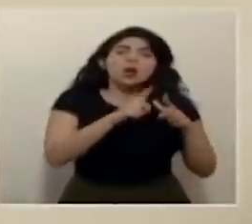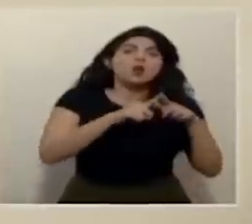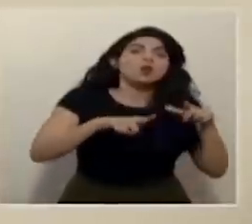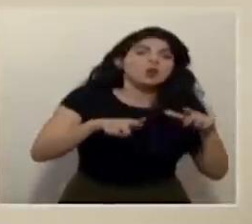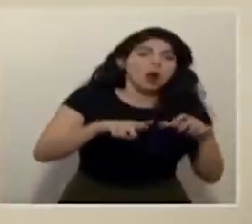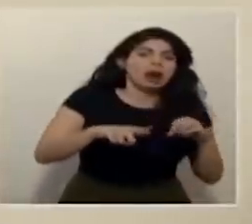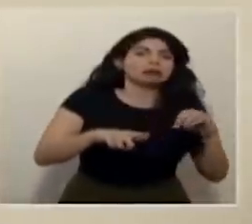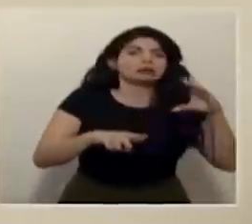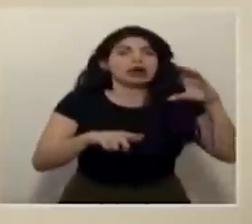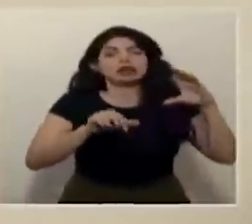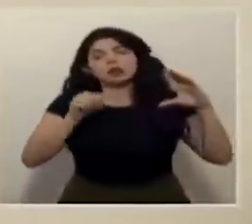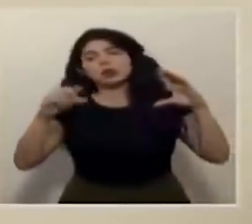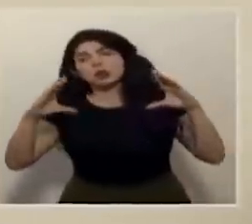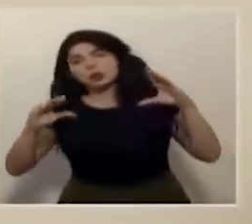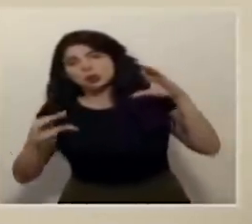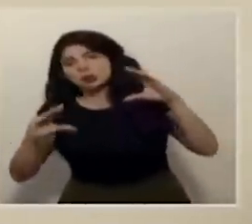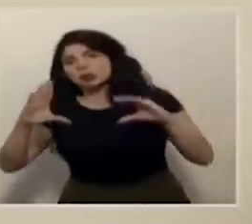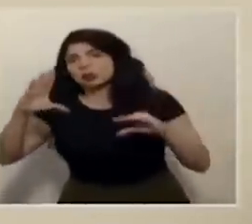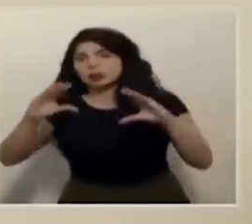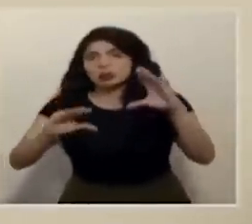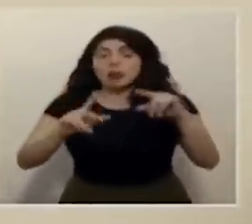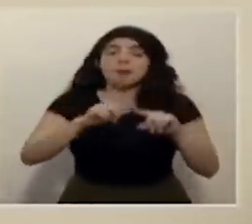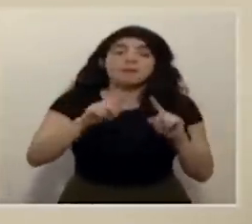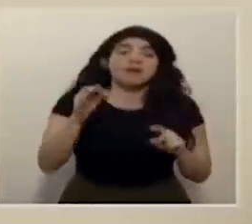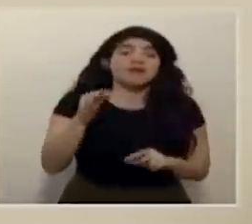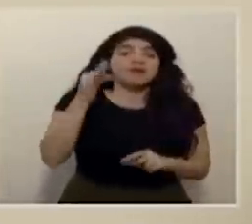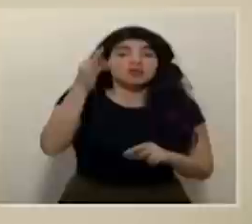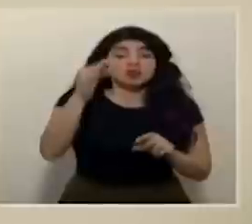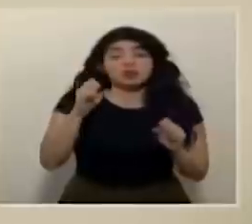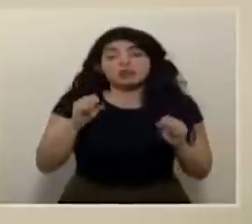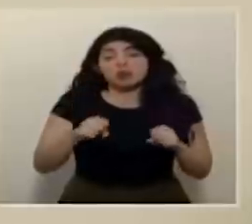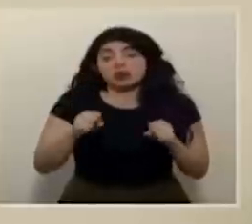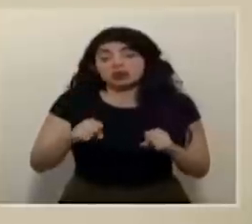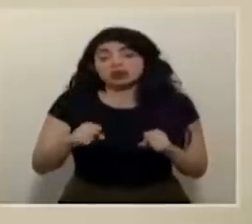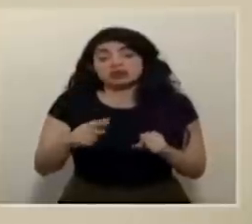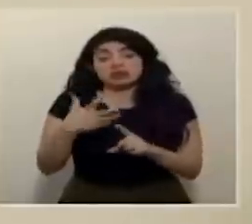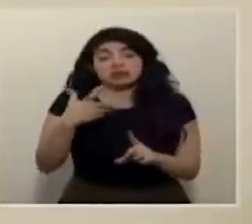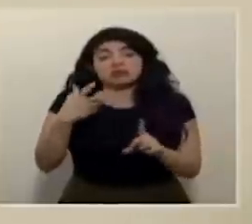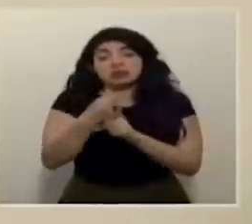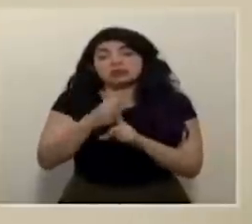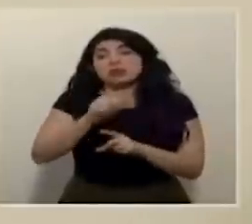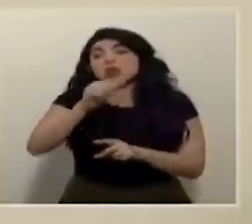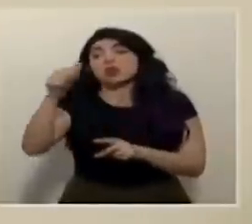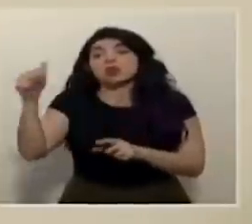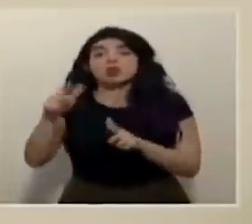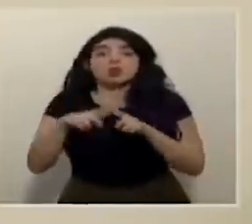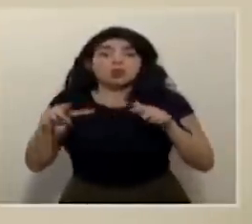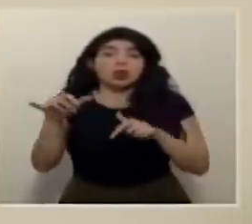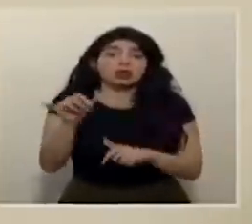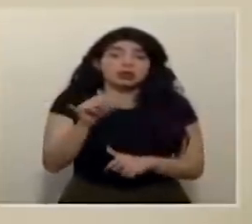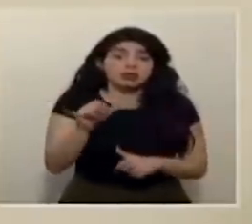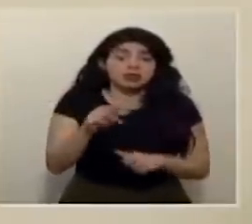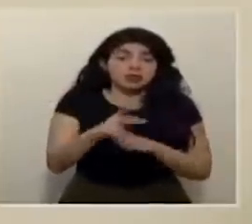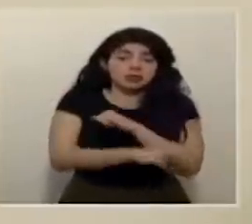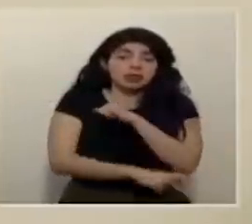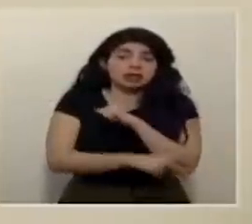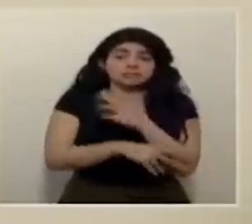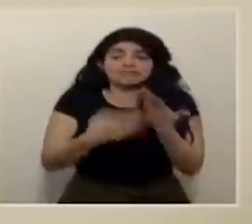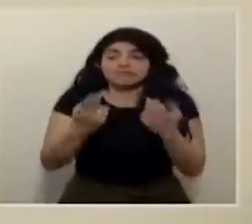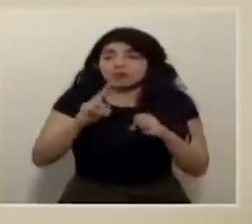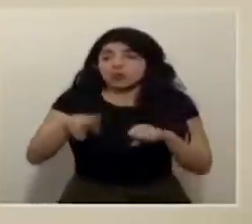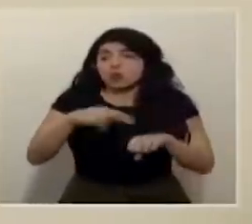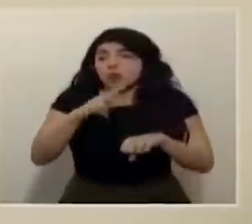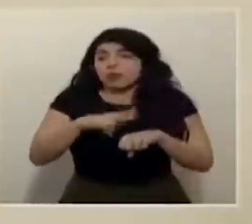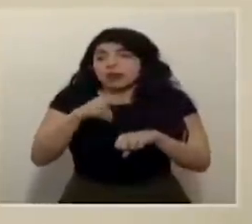más que en otros pero puede ser que ya en un futuro lo que tengamos sea más afectación en otras zonas del país y eso es lo usual porque